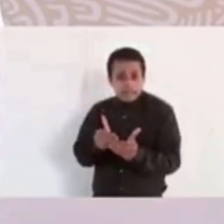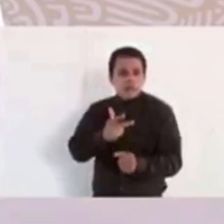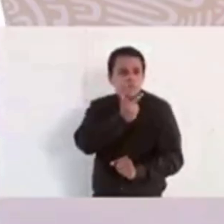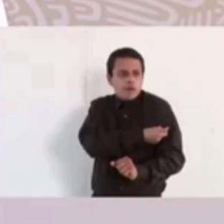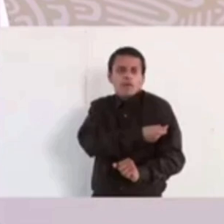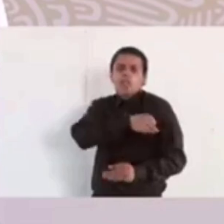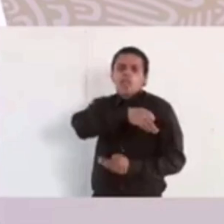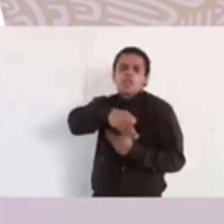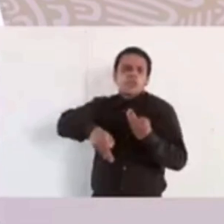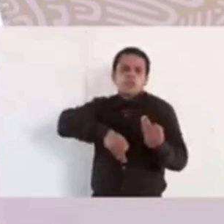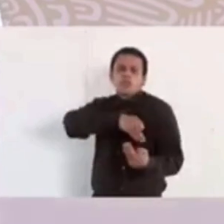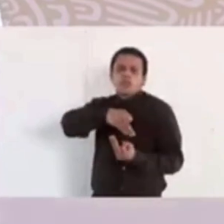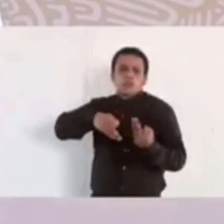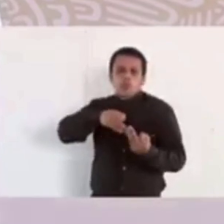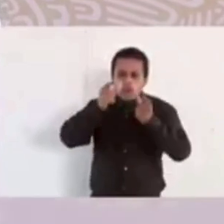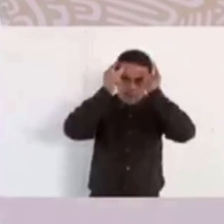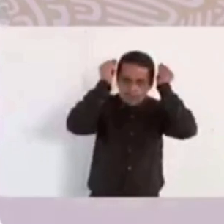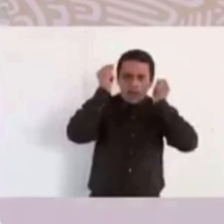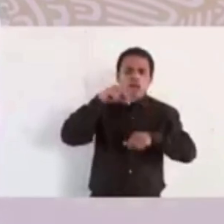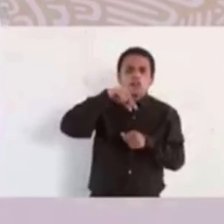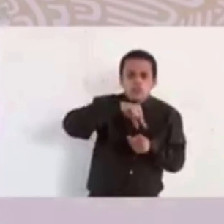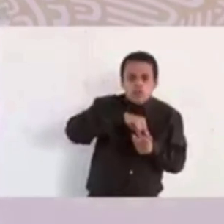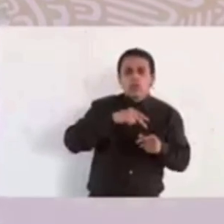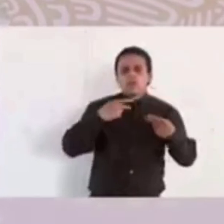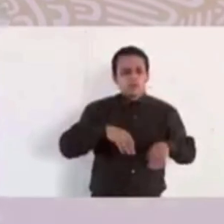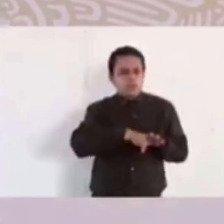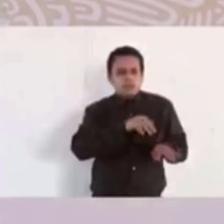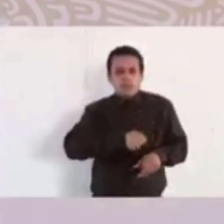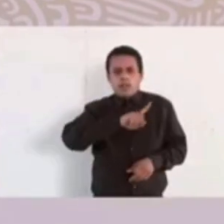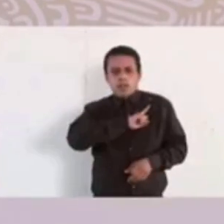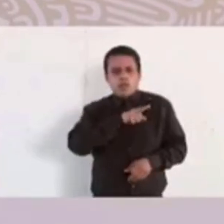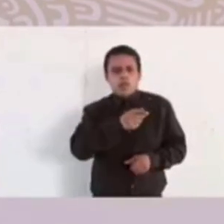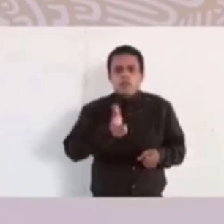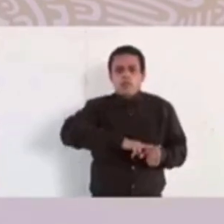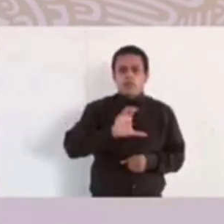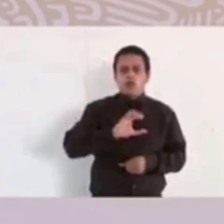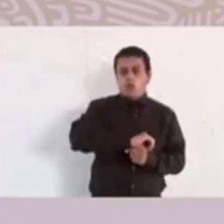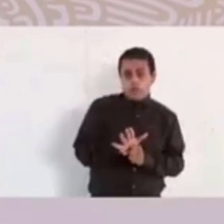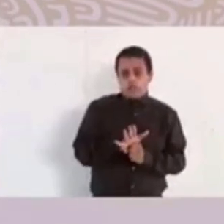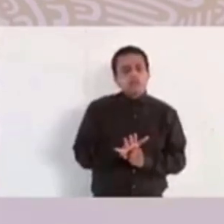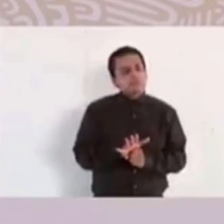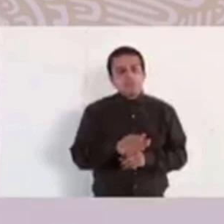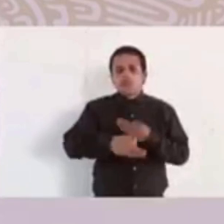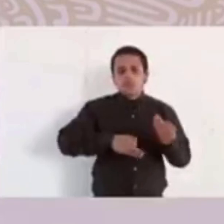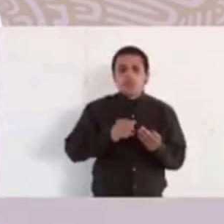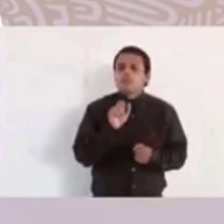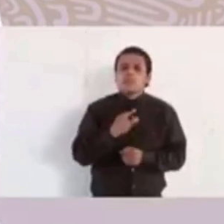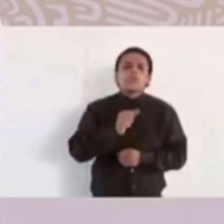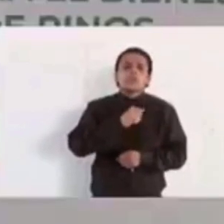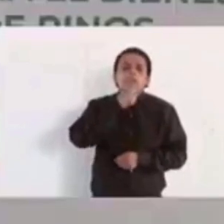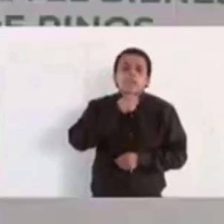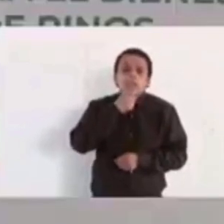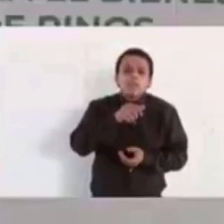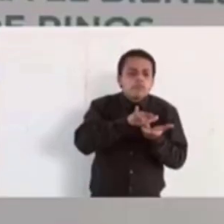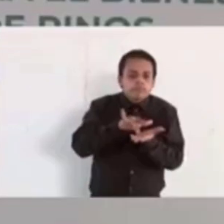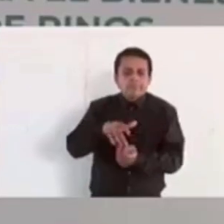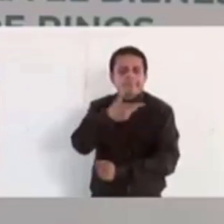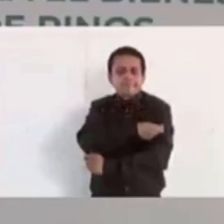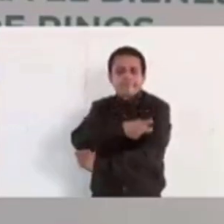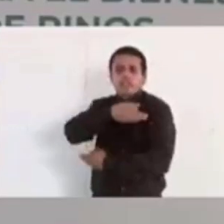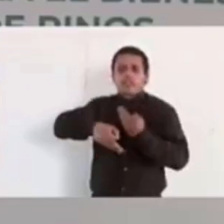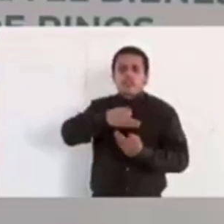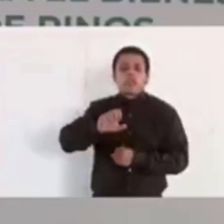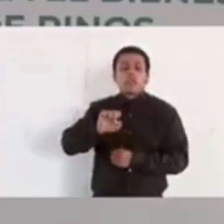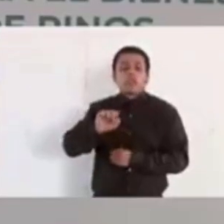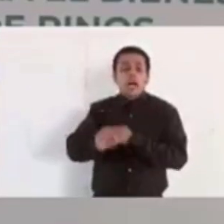a todos los médicos, enfermeras, trabajadores de la salud que están en hospitales COVID y a todos los adultos mayores. Todos